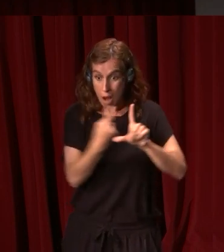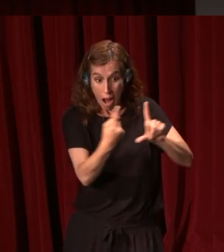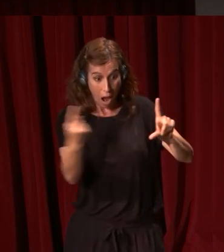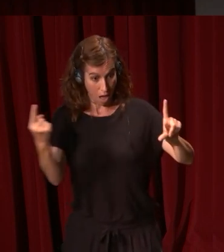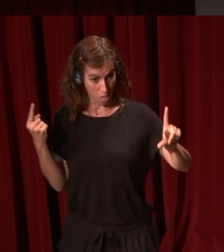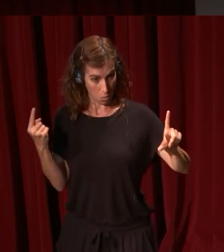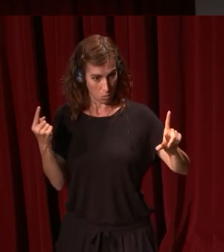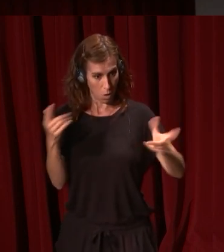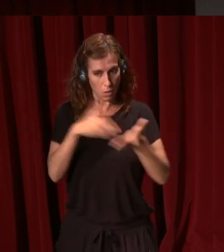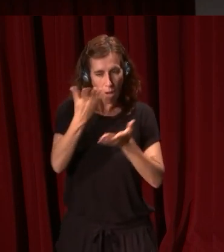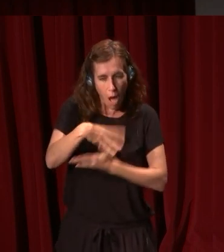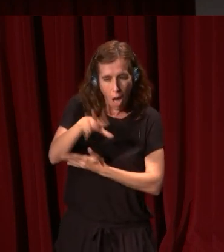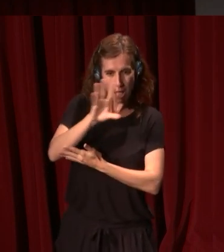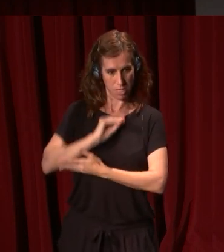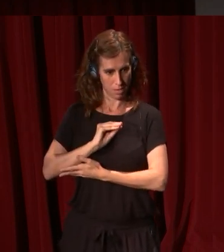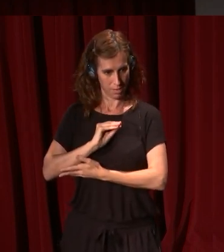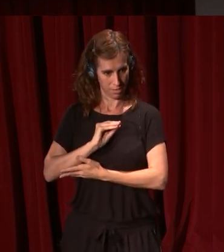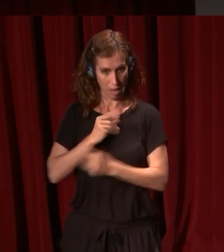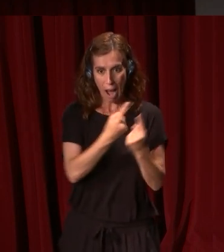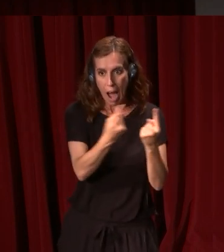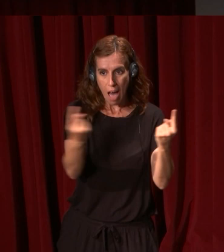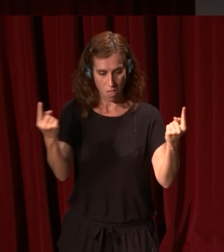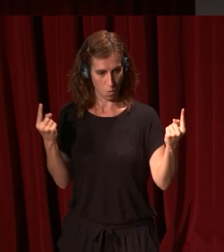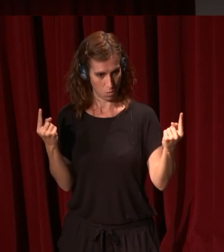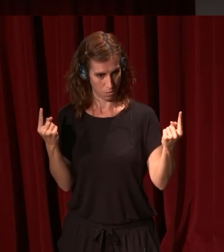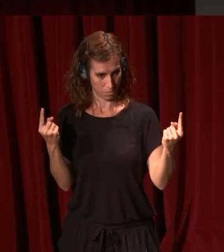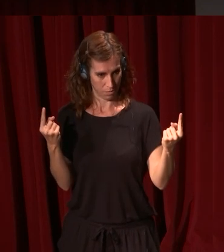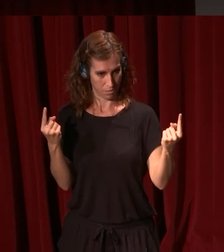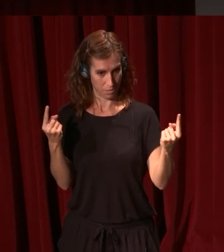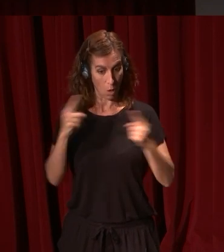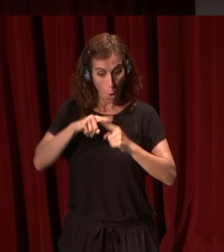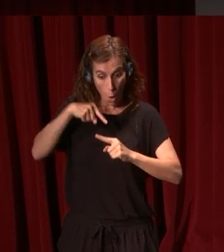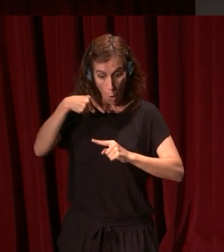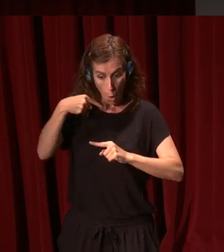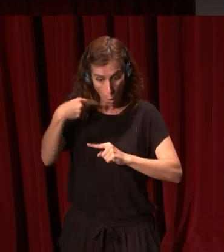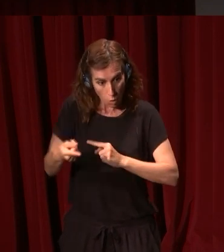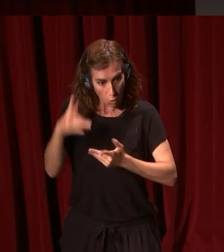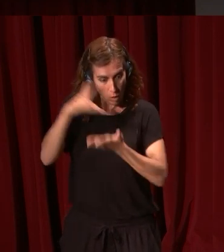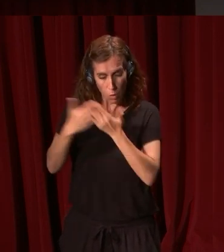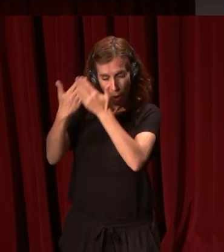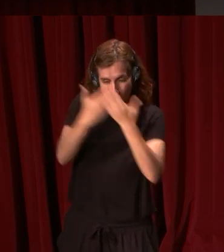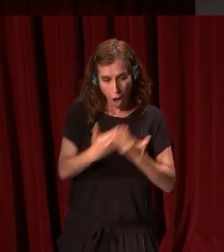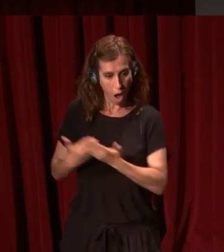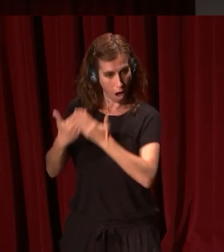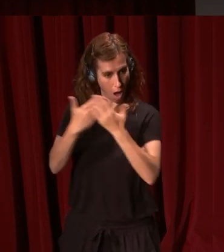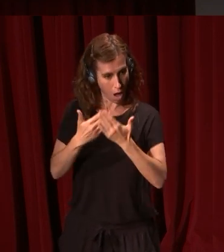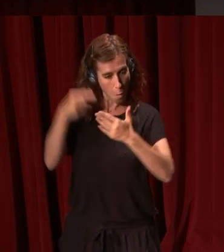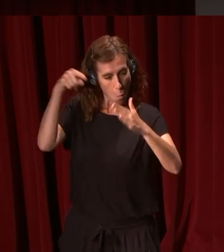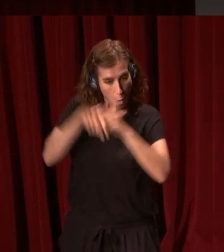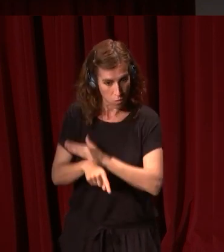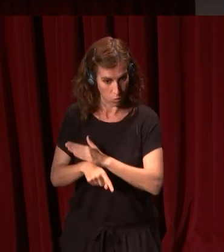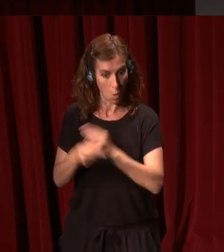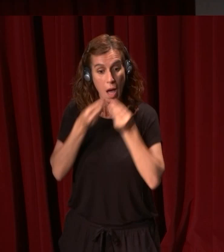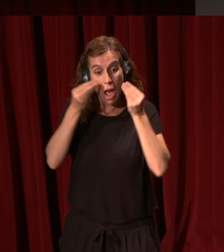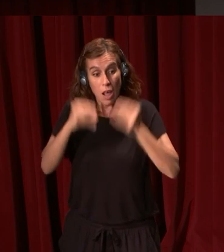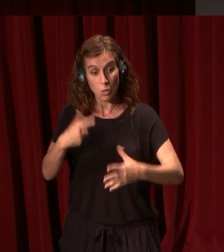se han interpretado, la manera en la que solemos entenderlos, es consecuencia de cuándo se han estudiado. Y tanto la historia del arte